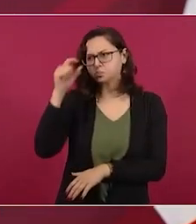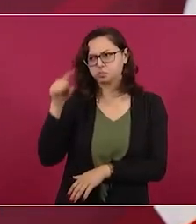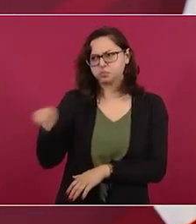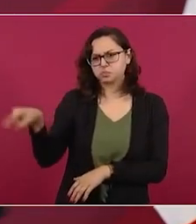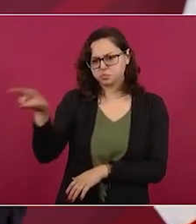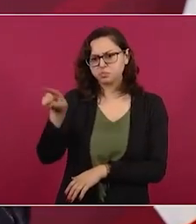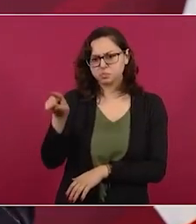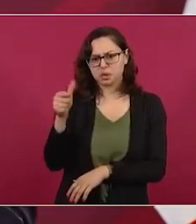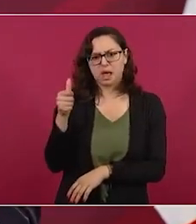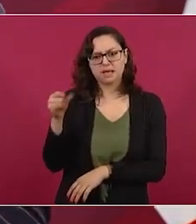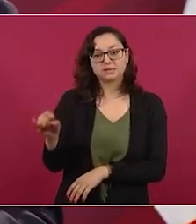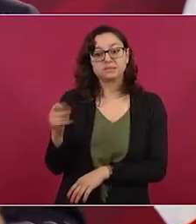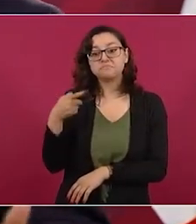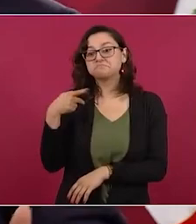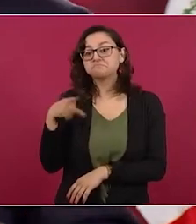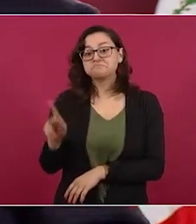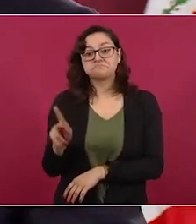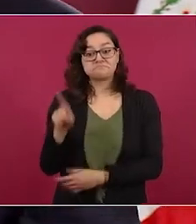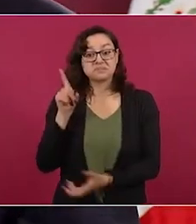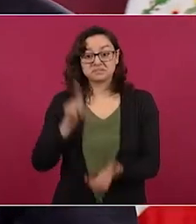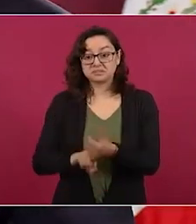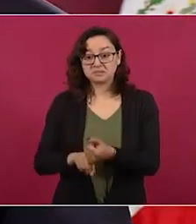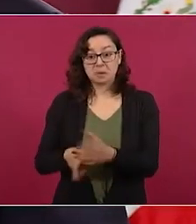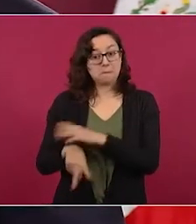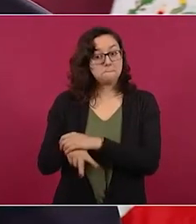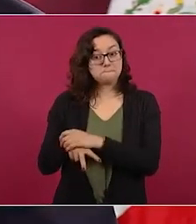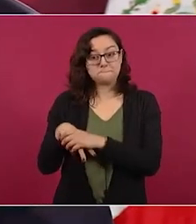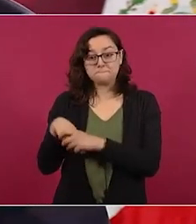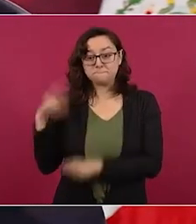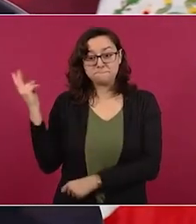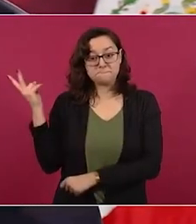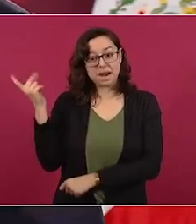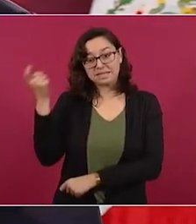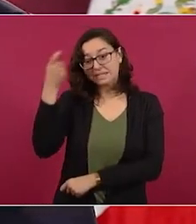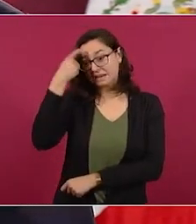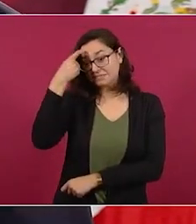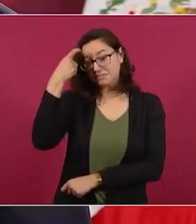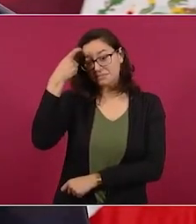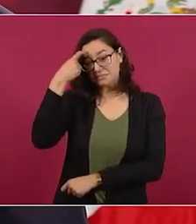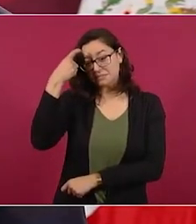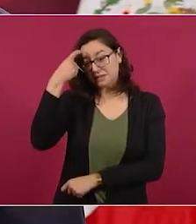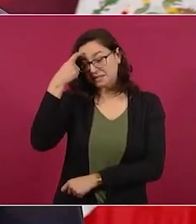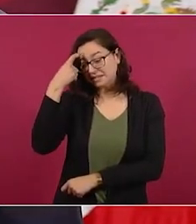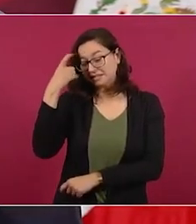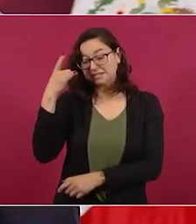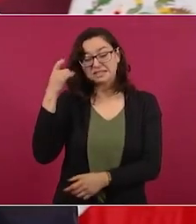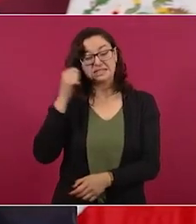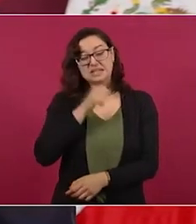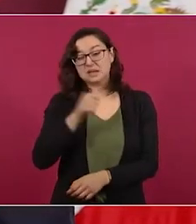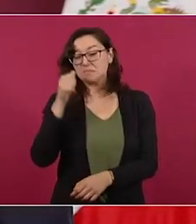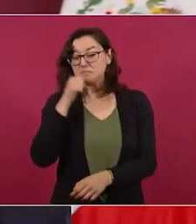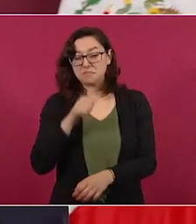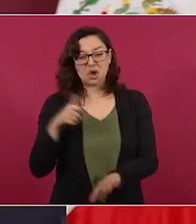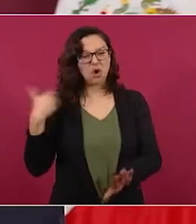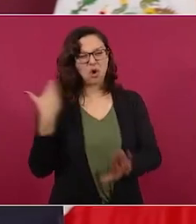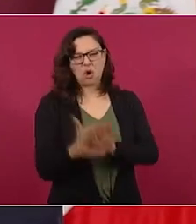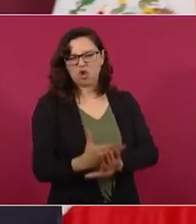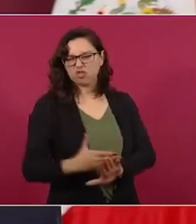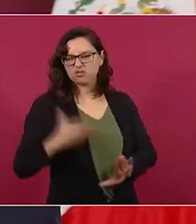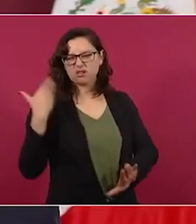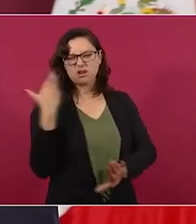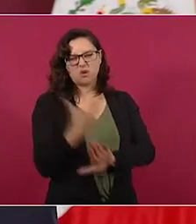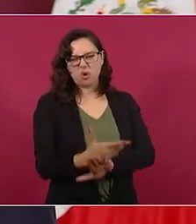mentalidad reaccionaria, conservadora,